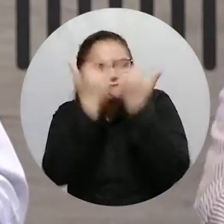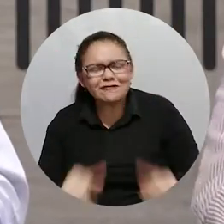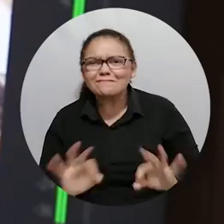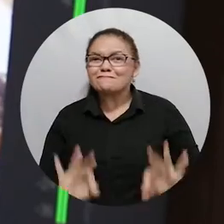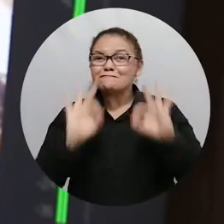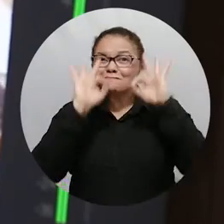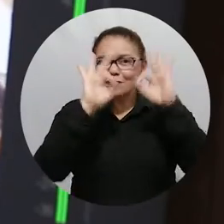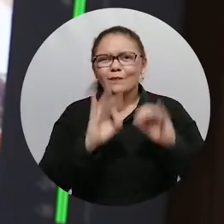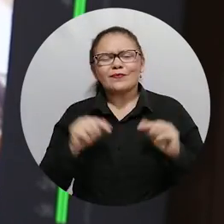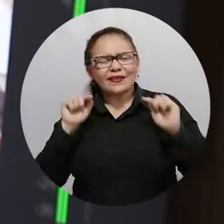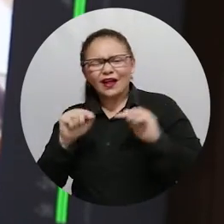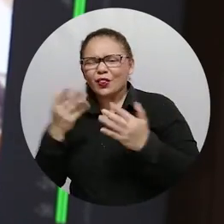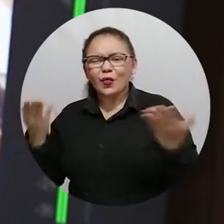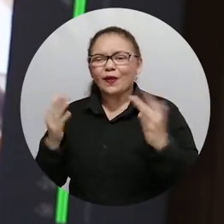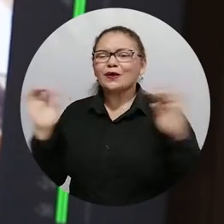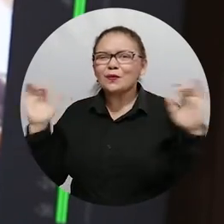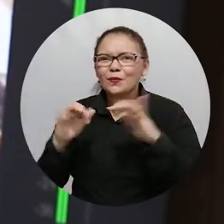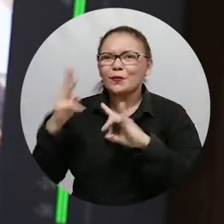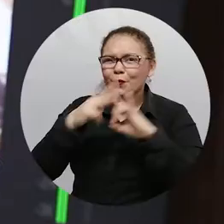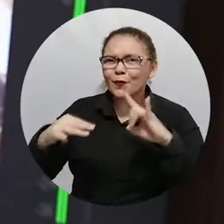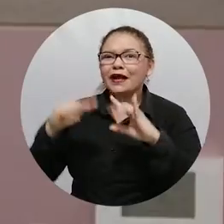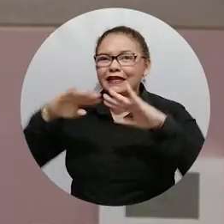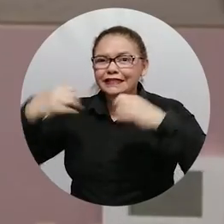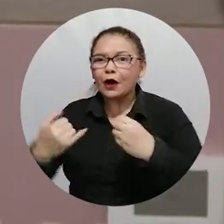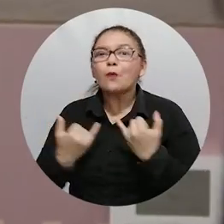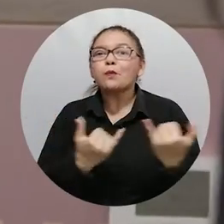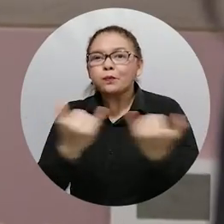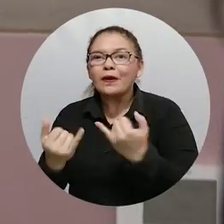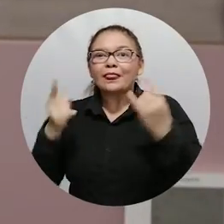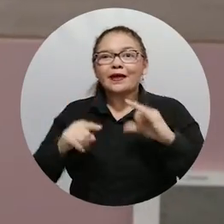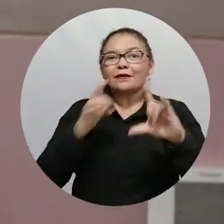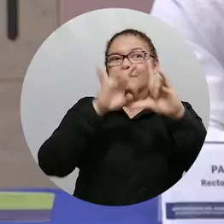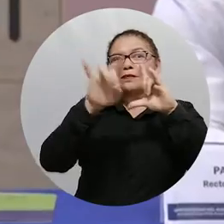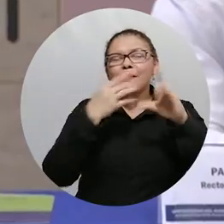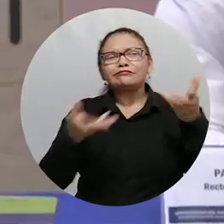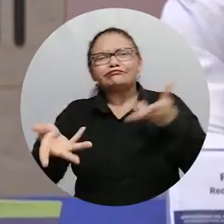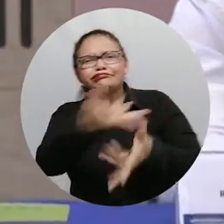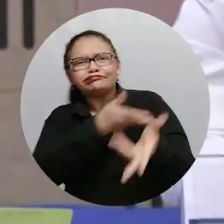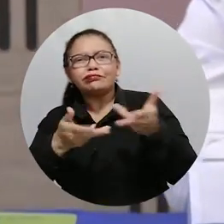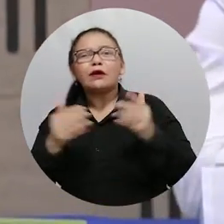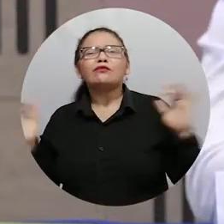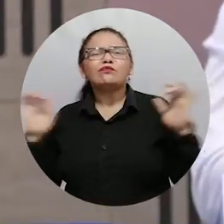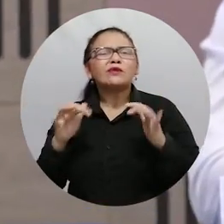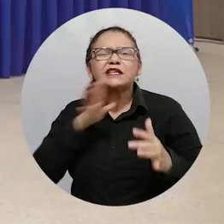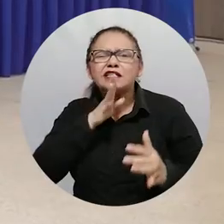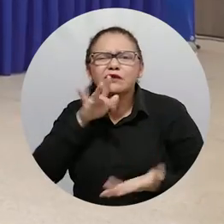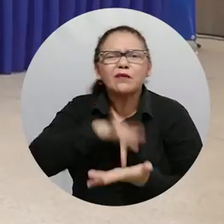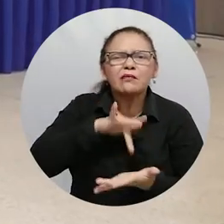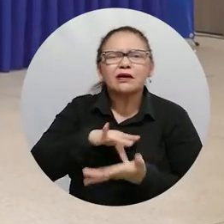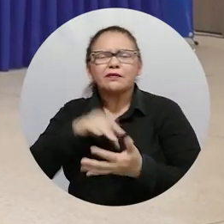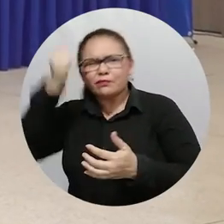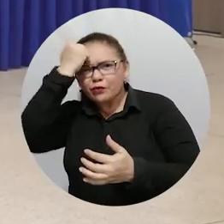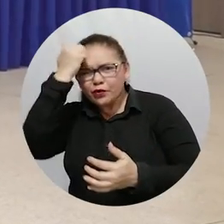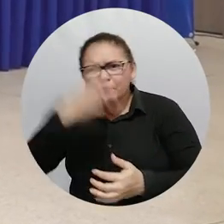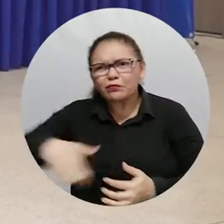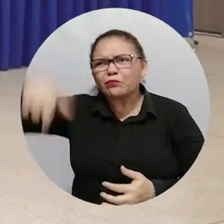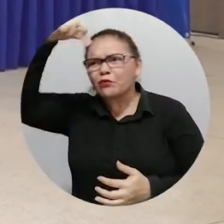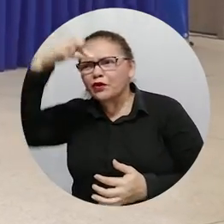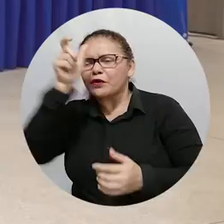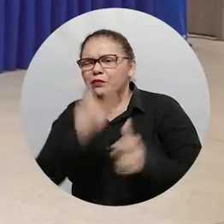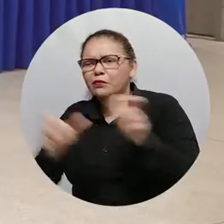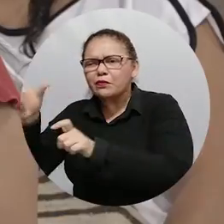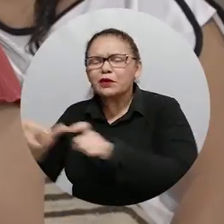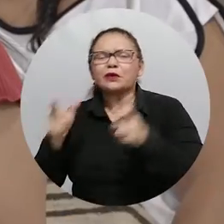espacios físicos y virtuales de la Universidad de Magdalena, congregando a estudiantes, docentes y profesionales de 14